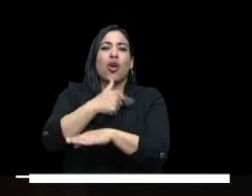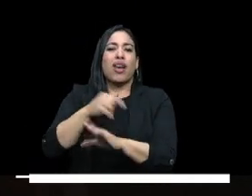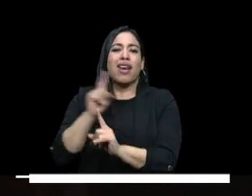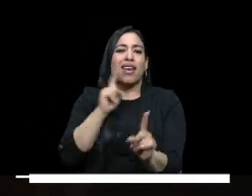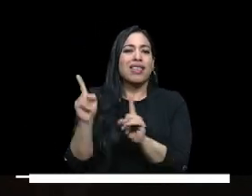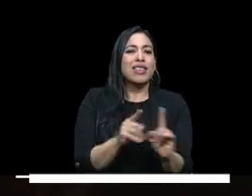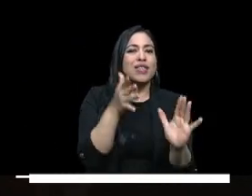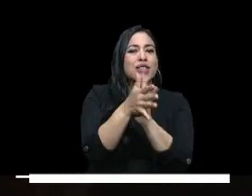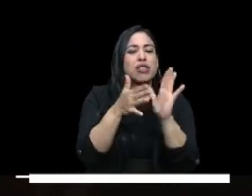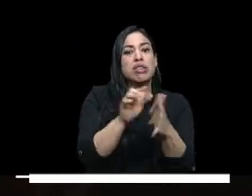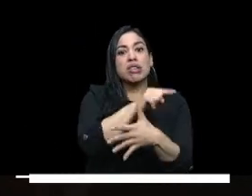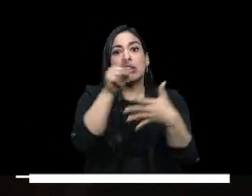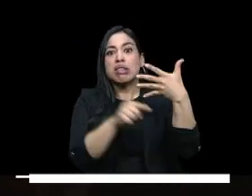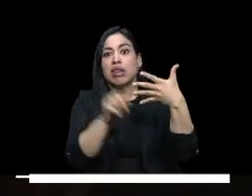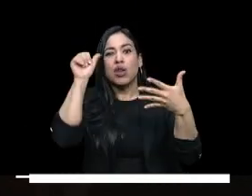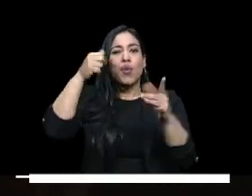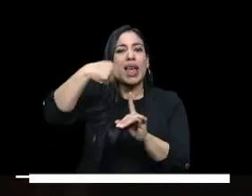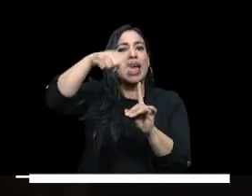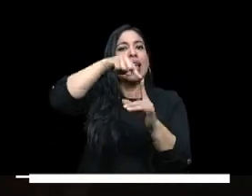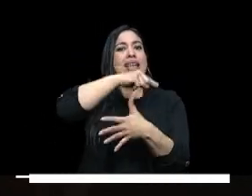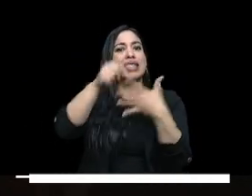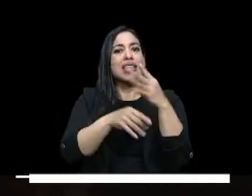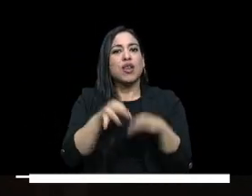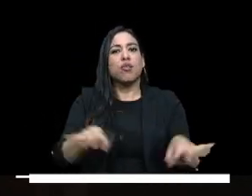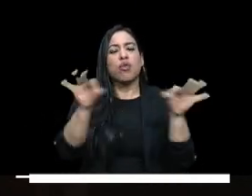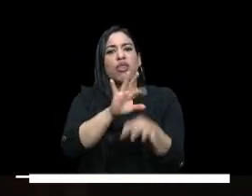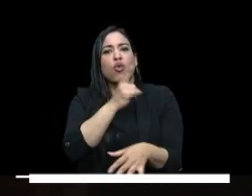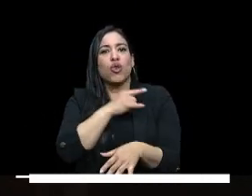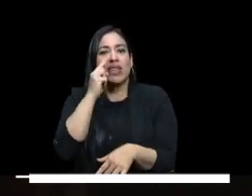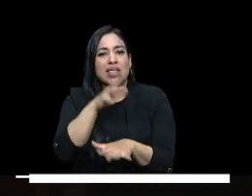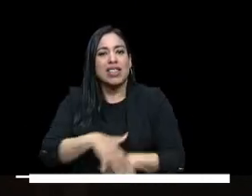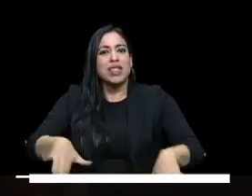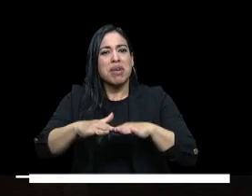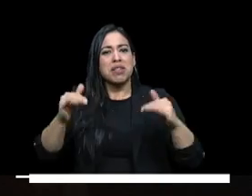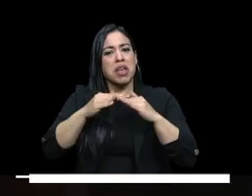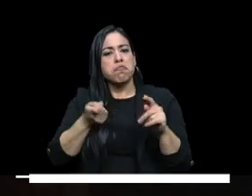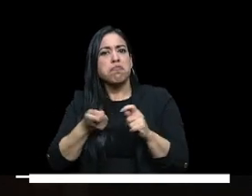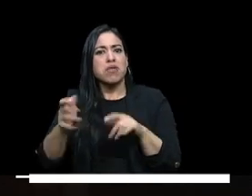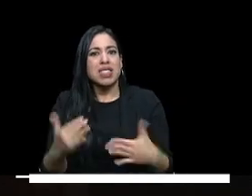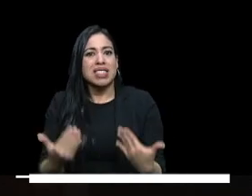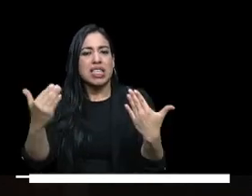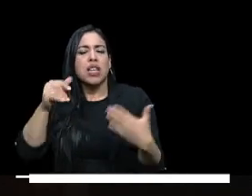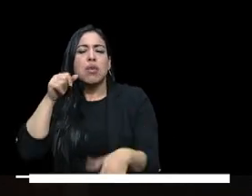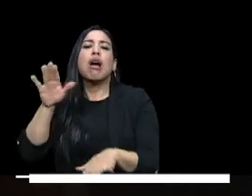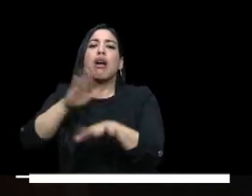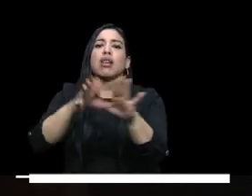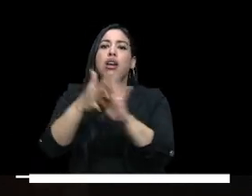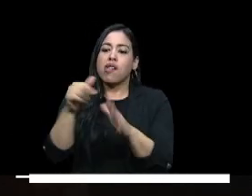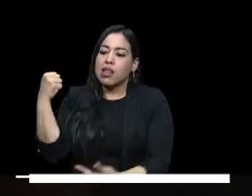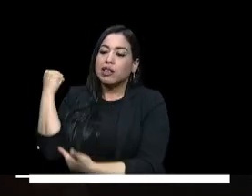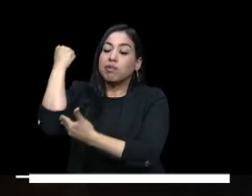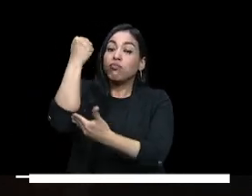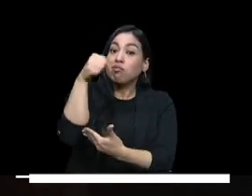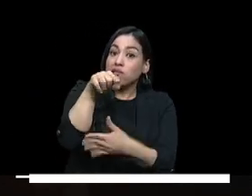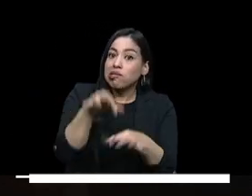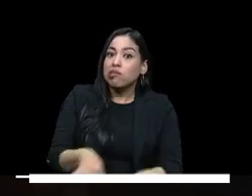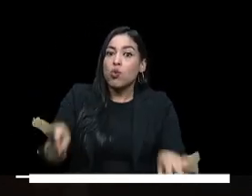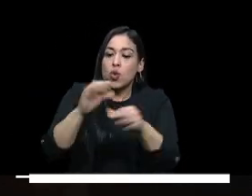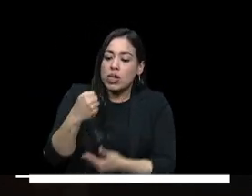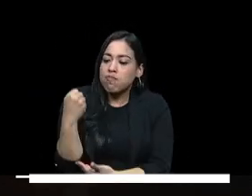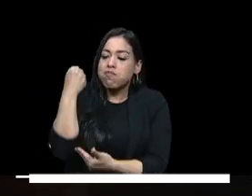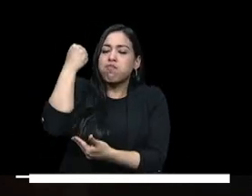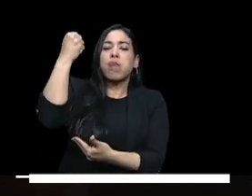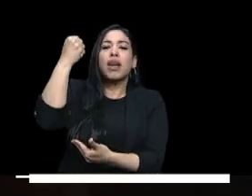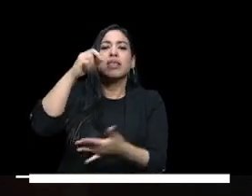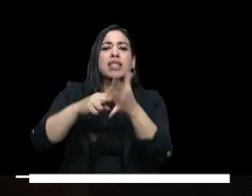cuando mencioné los cinco ejes de la estrategia universidad en tu territorio hemos destinado recursos muy importantes para